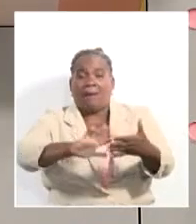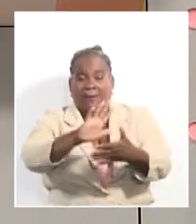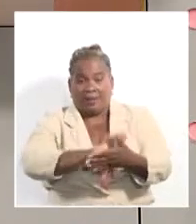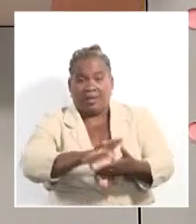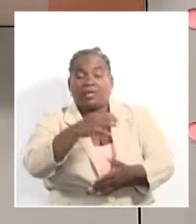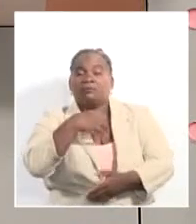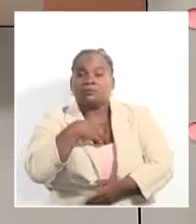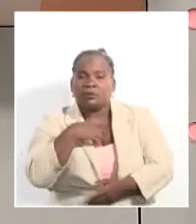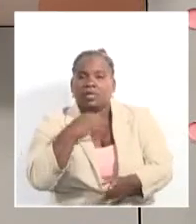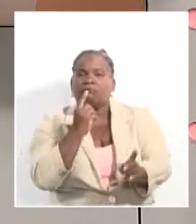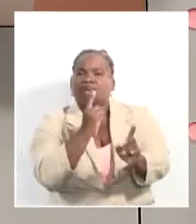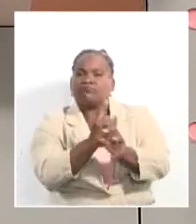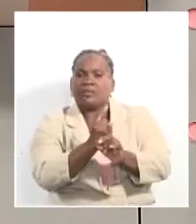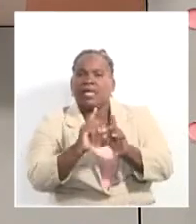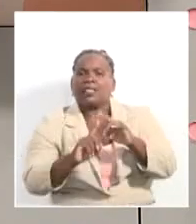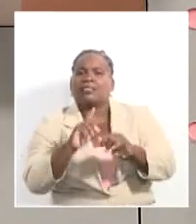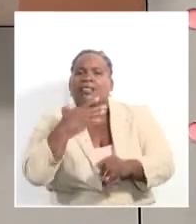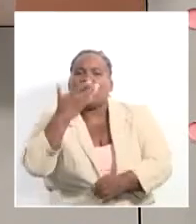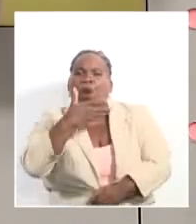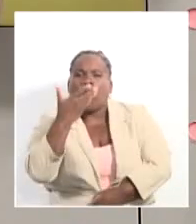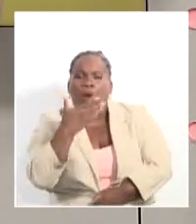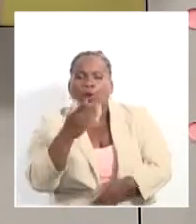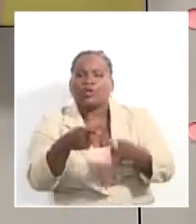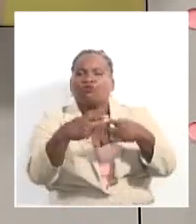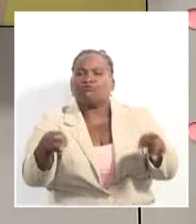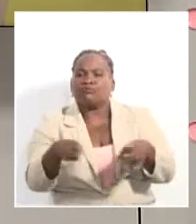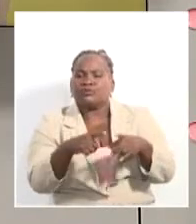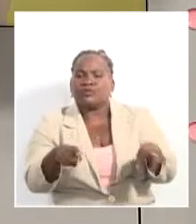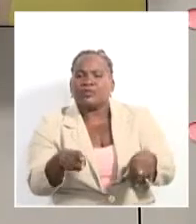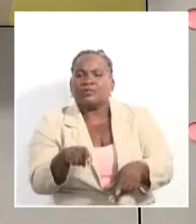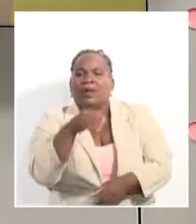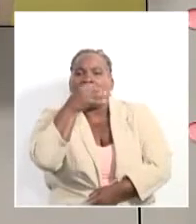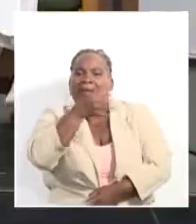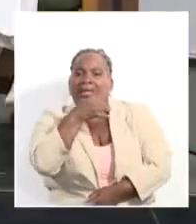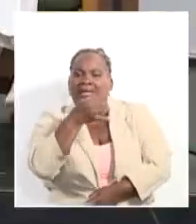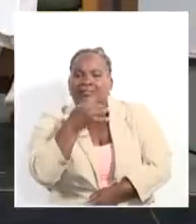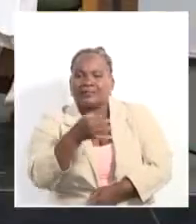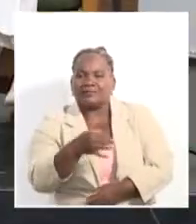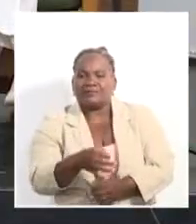encuentros teóricos y conciertos. El colega Alejandro Isnoa con los detalles.